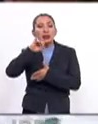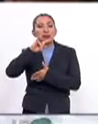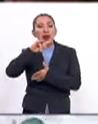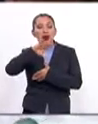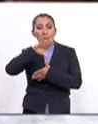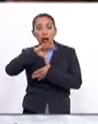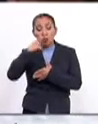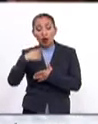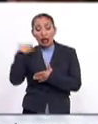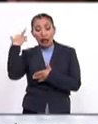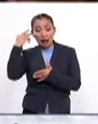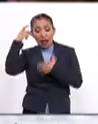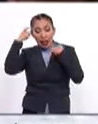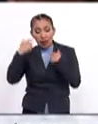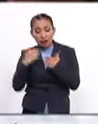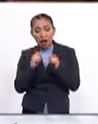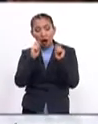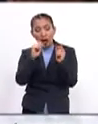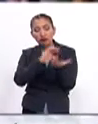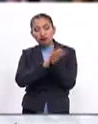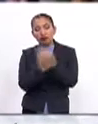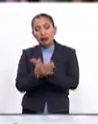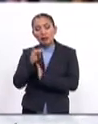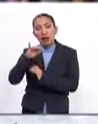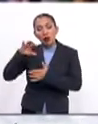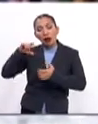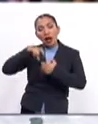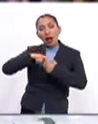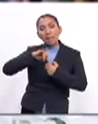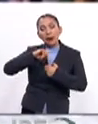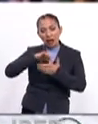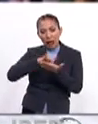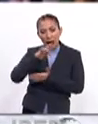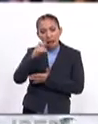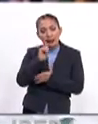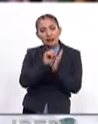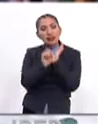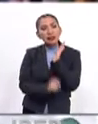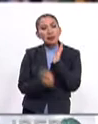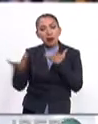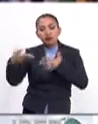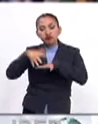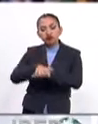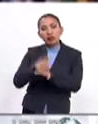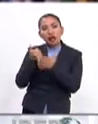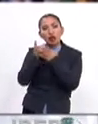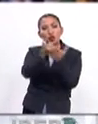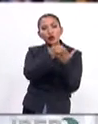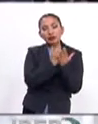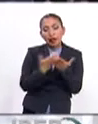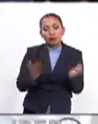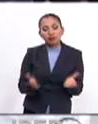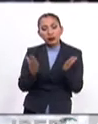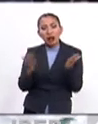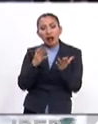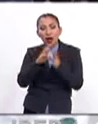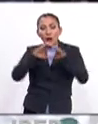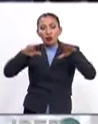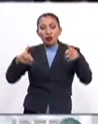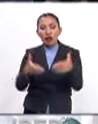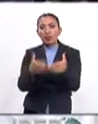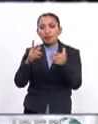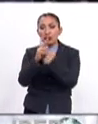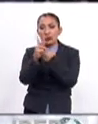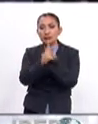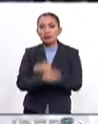que aseguró que la corona española pasó a ser una institución iberoamericana y agradeció este sistema de integración que favorece y da vigor a la gran comunidad